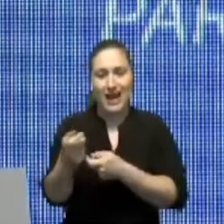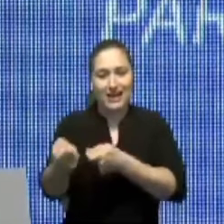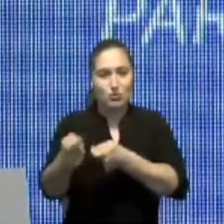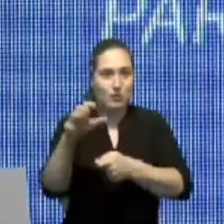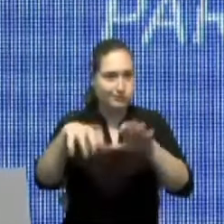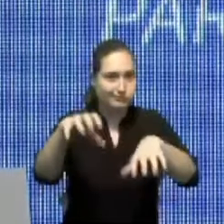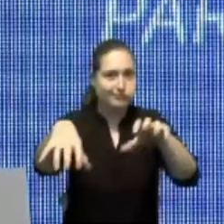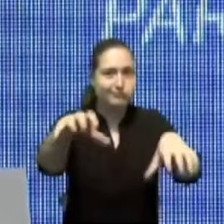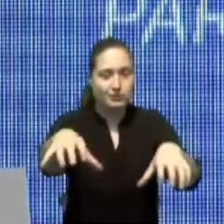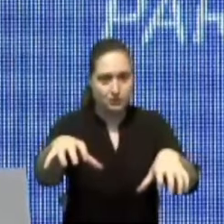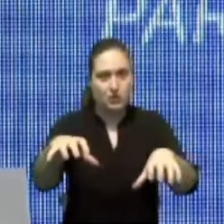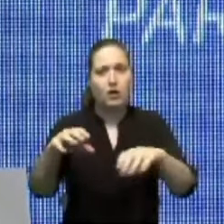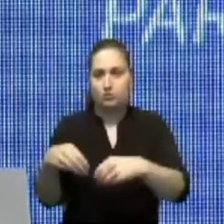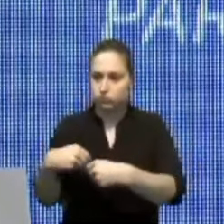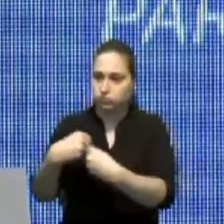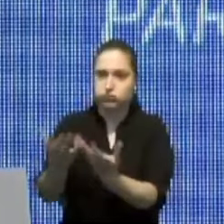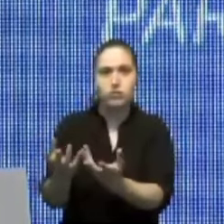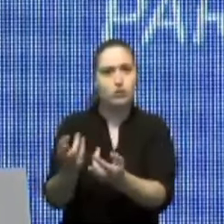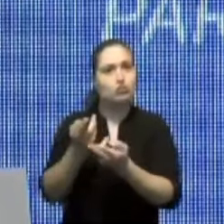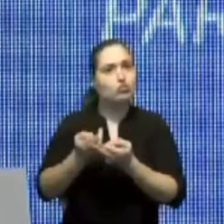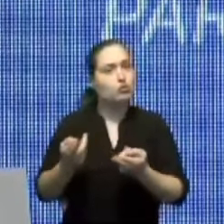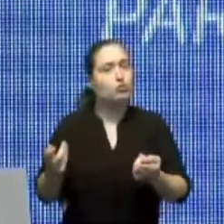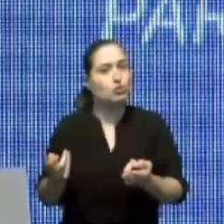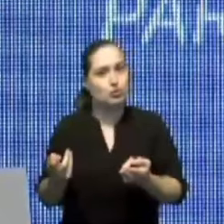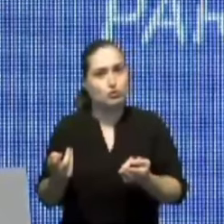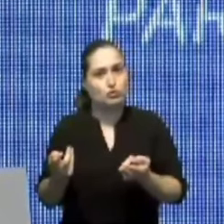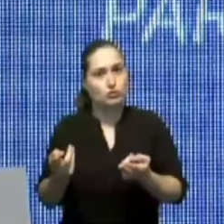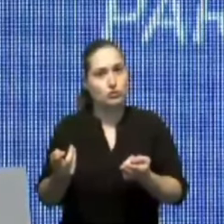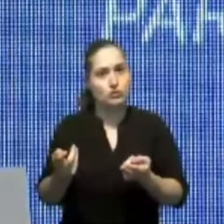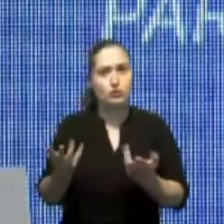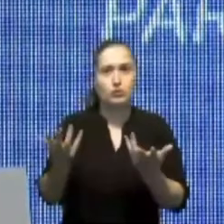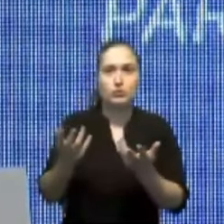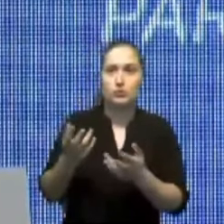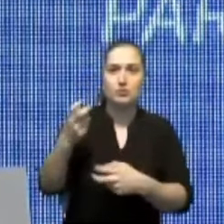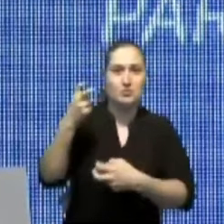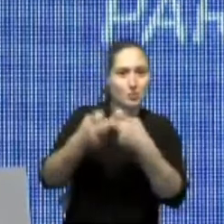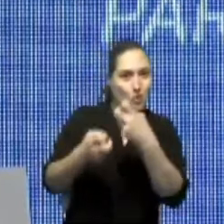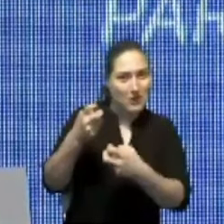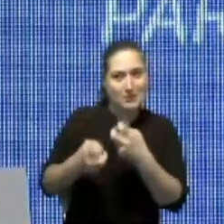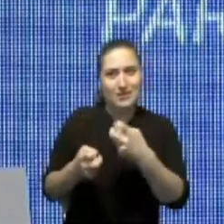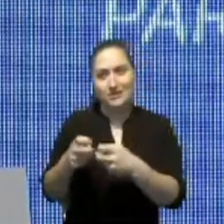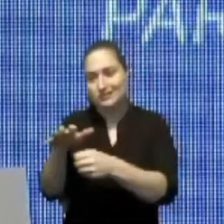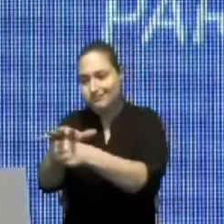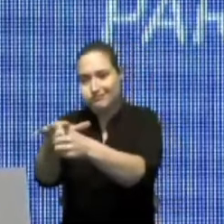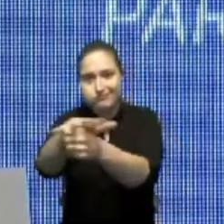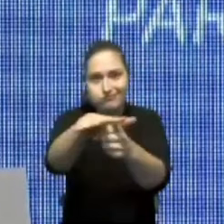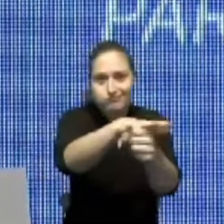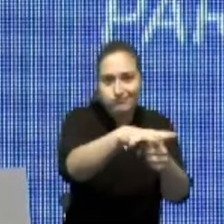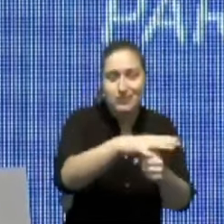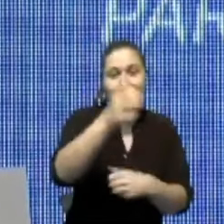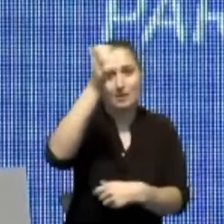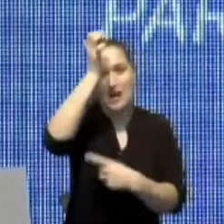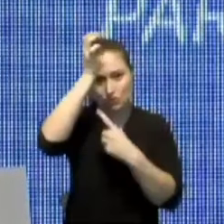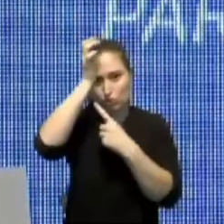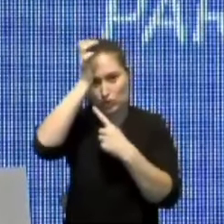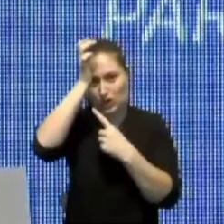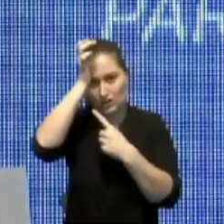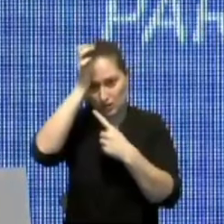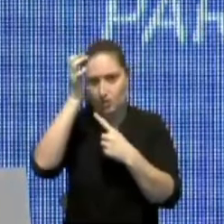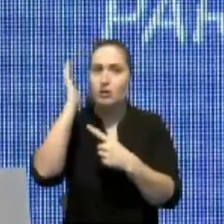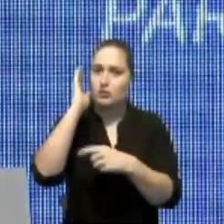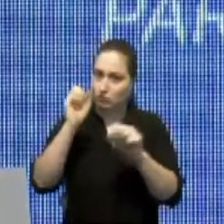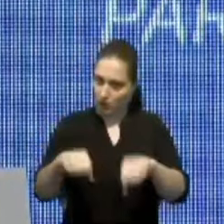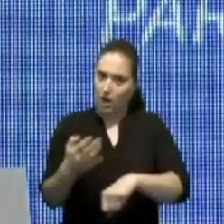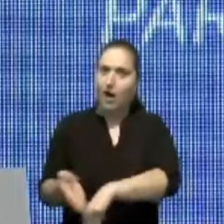para atender los problemas relacionados a la recogida y gestión adecuada de los residuos sólidos y las obras